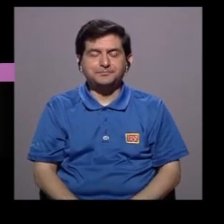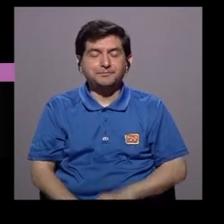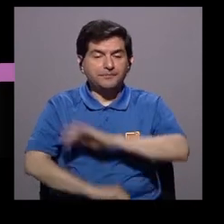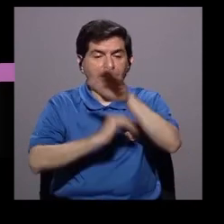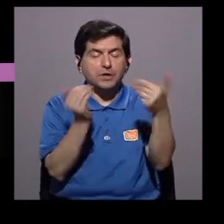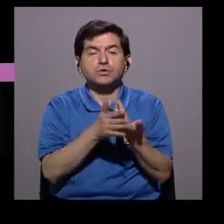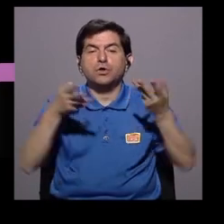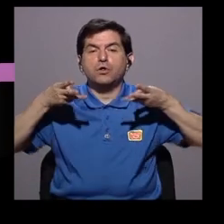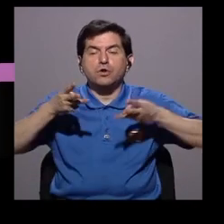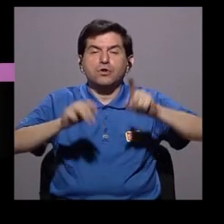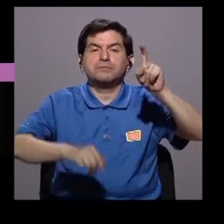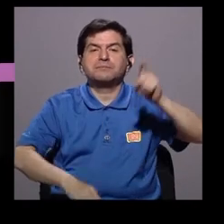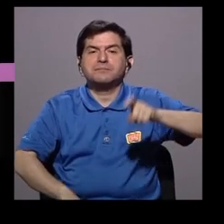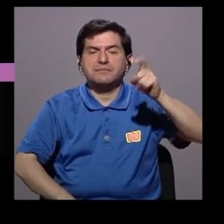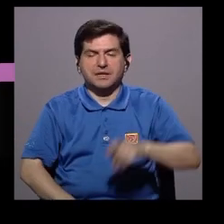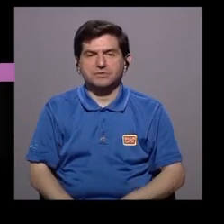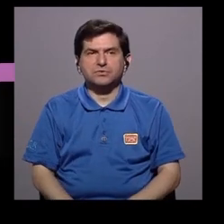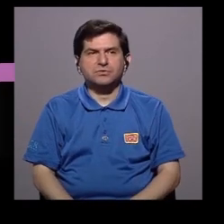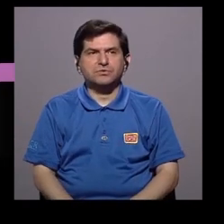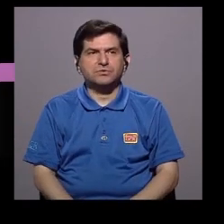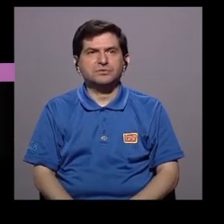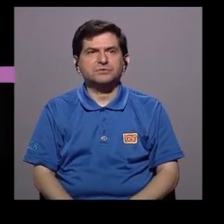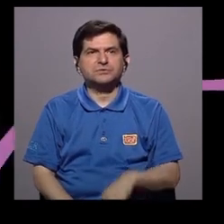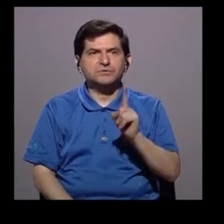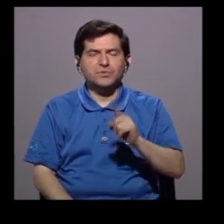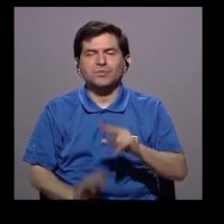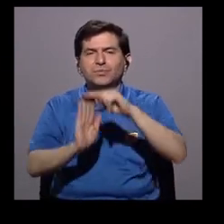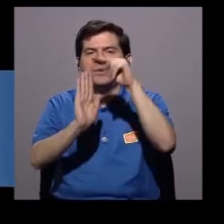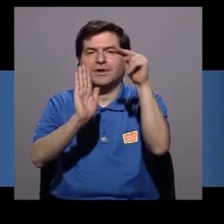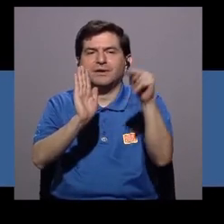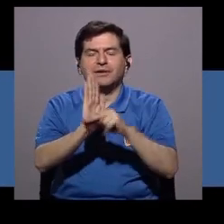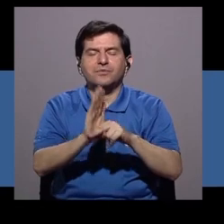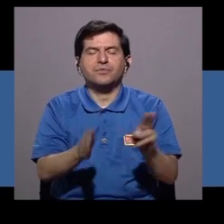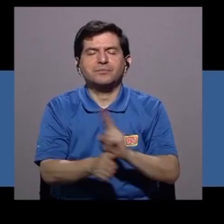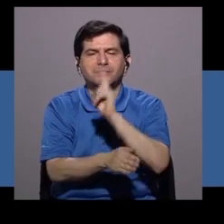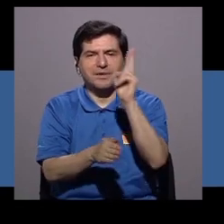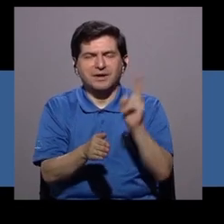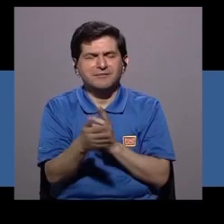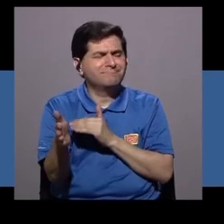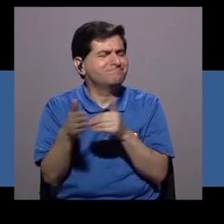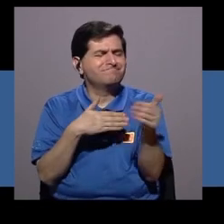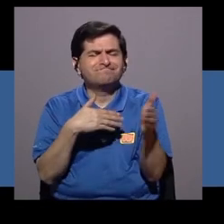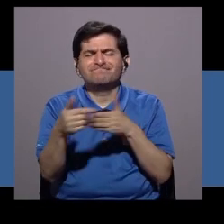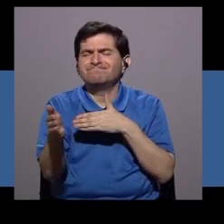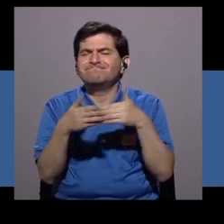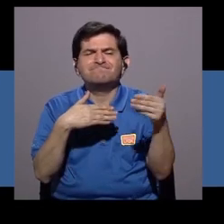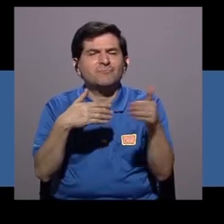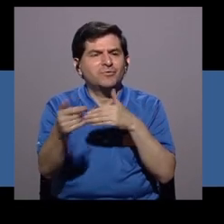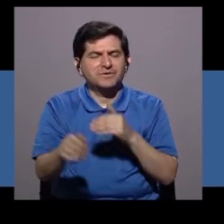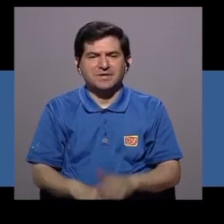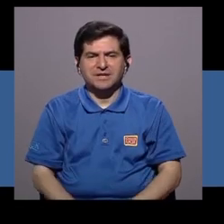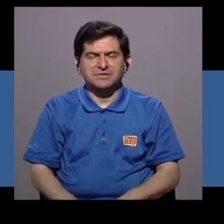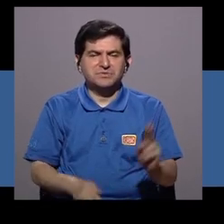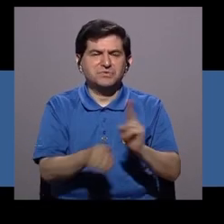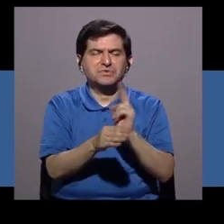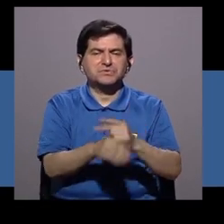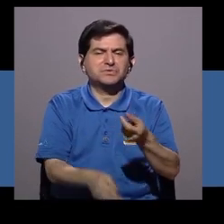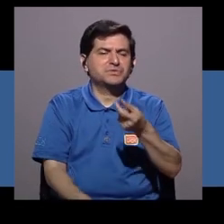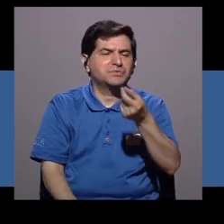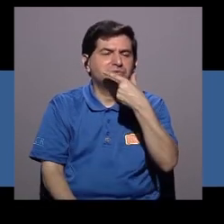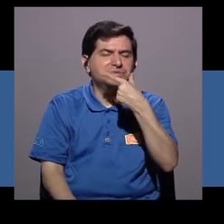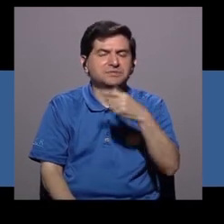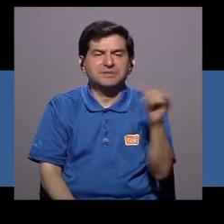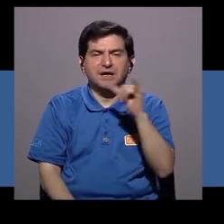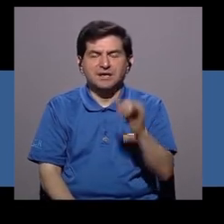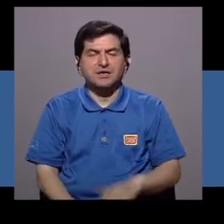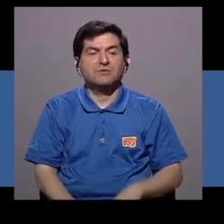un lineamiento para poder usarlo, independientemente de si usan pastillas y todo, igual tienes que tomártela todos los días,